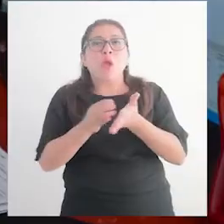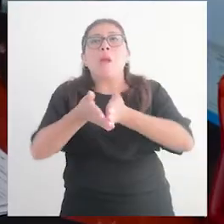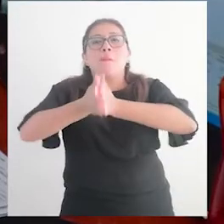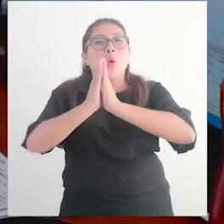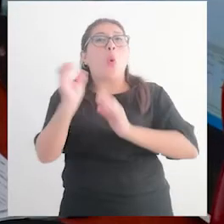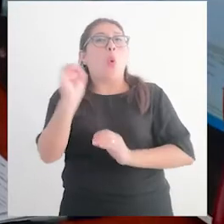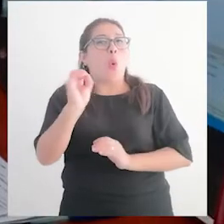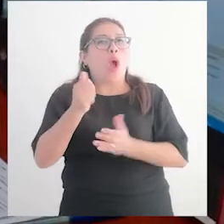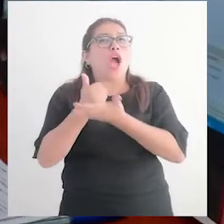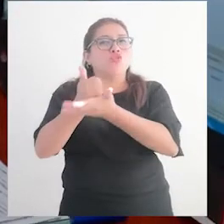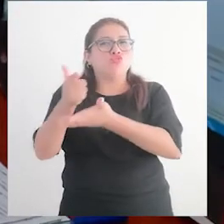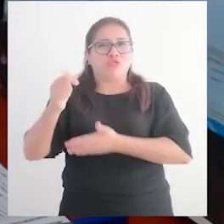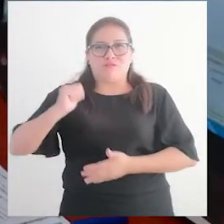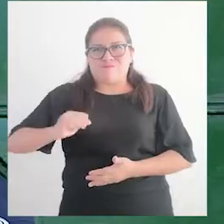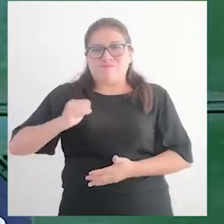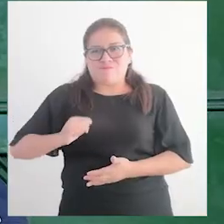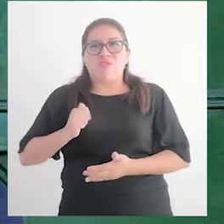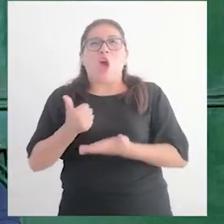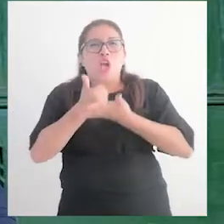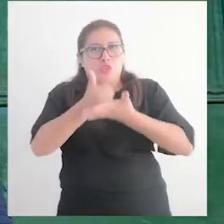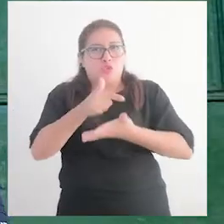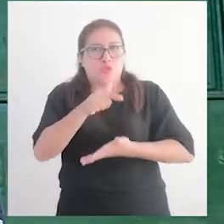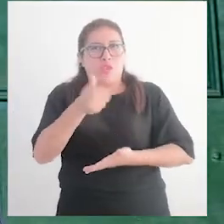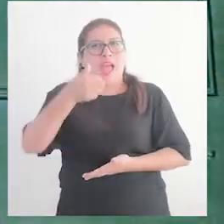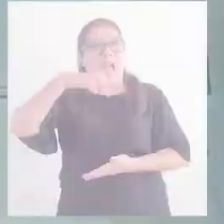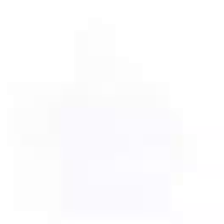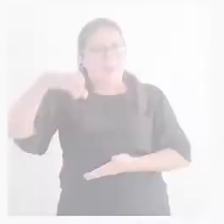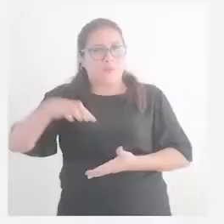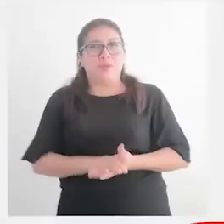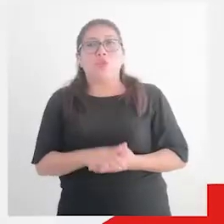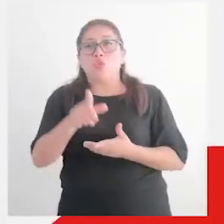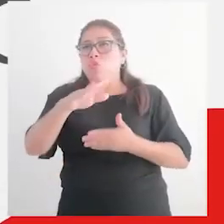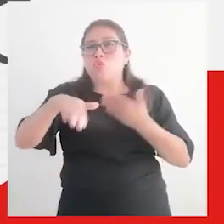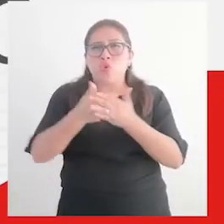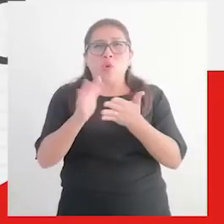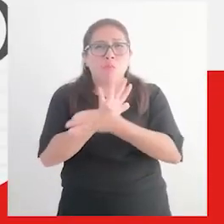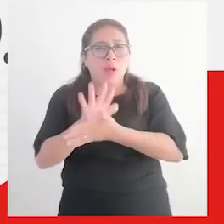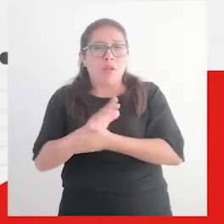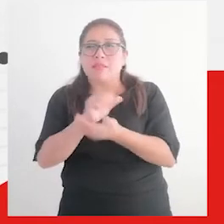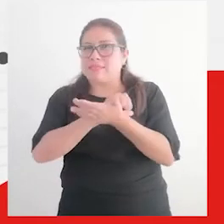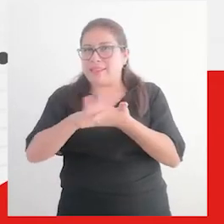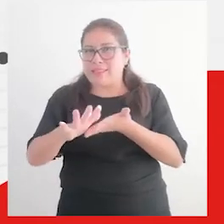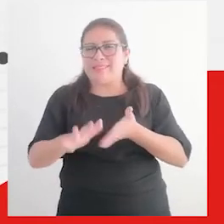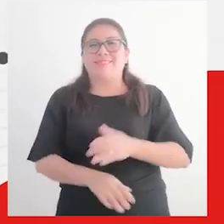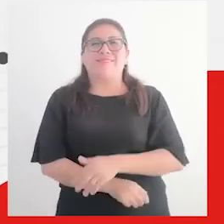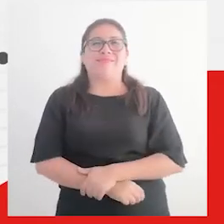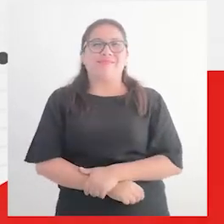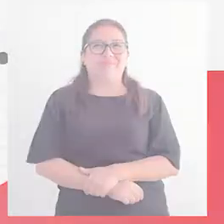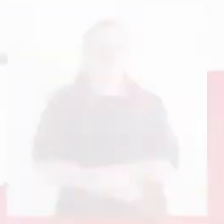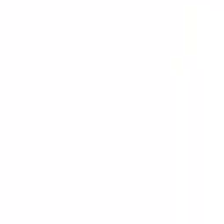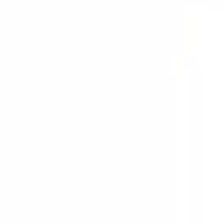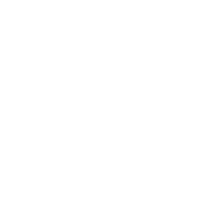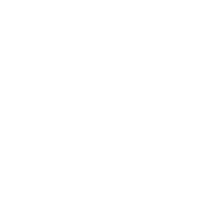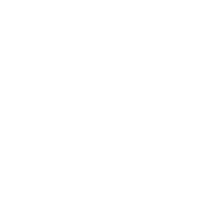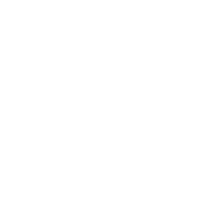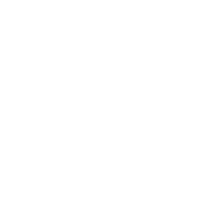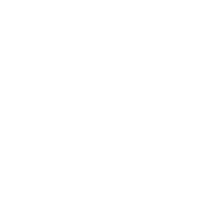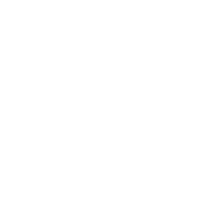solicita al personal de tu municipio que te apoye para acceder a esta app. Recuerda, todo trámite es gratuito.